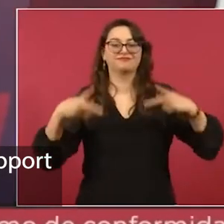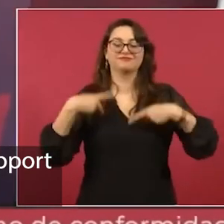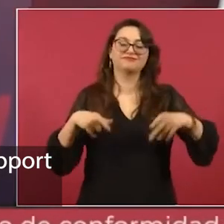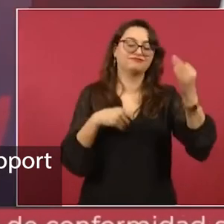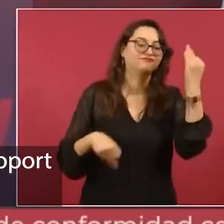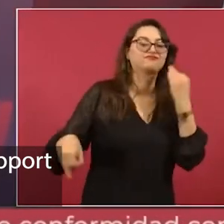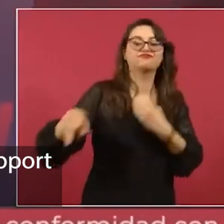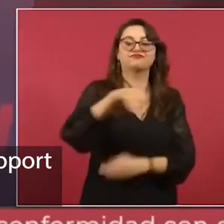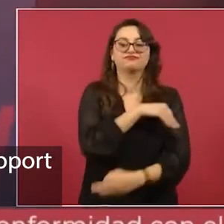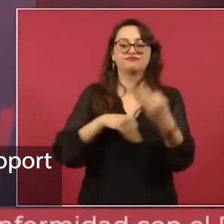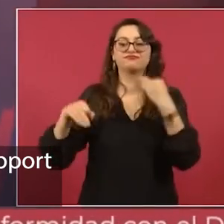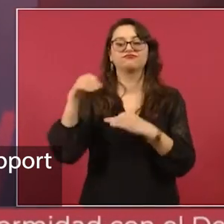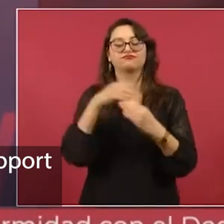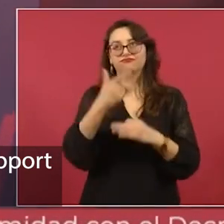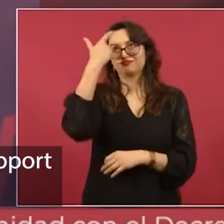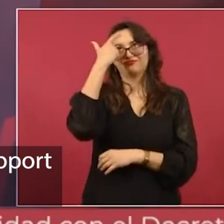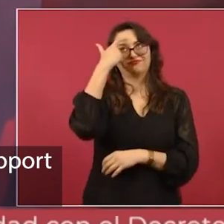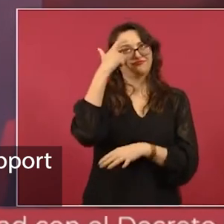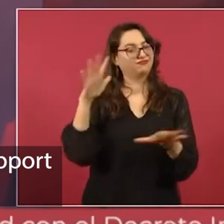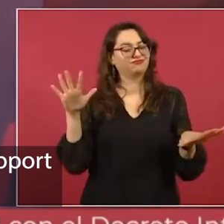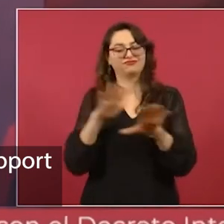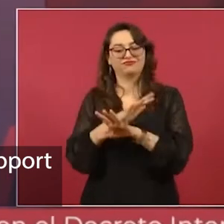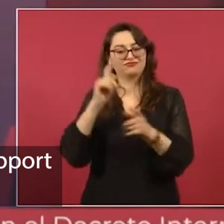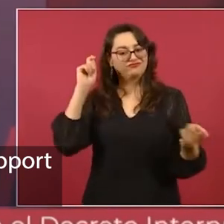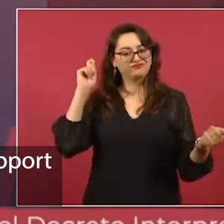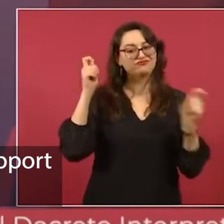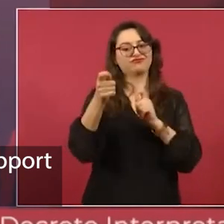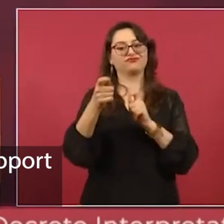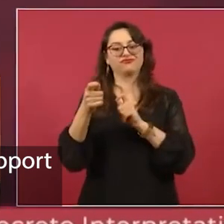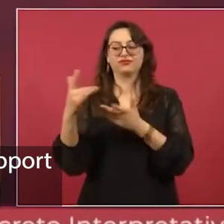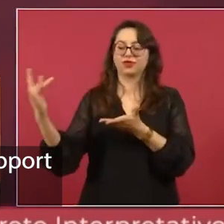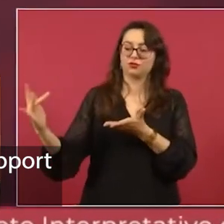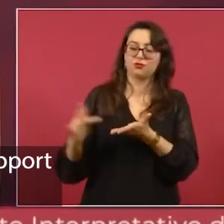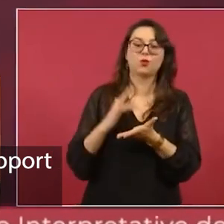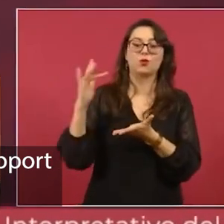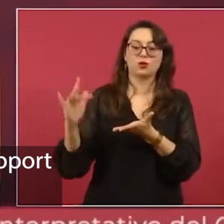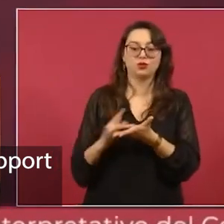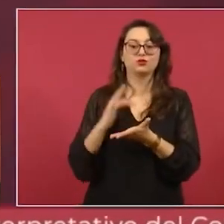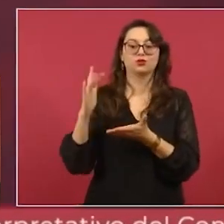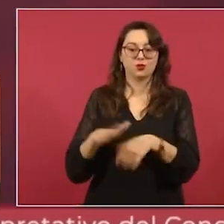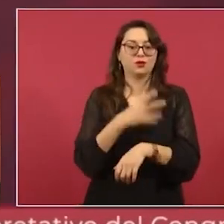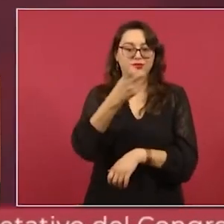Si no fuese por el apoyo de la gente, pues no estaría yo aquí.